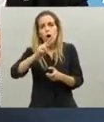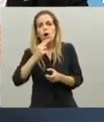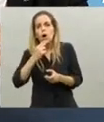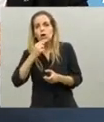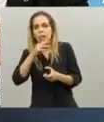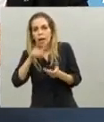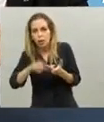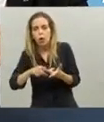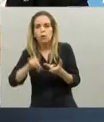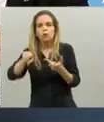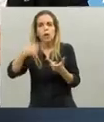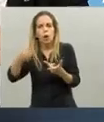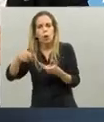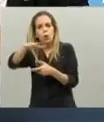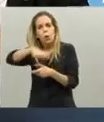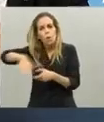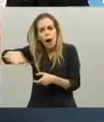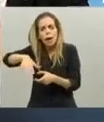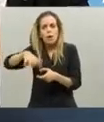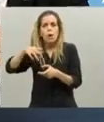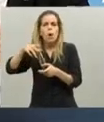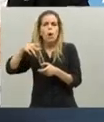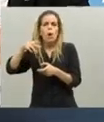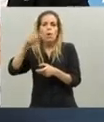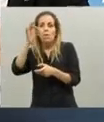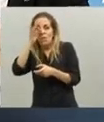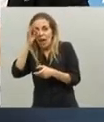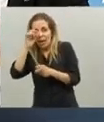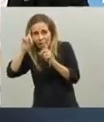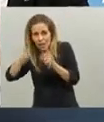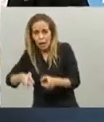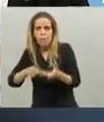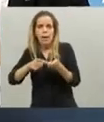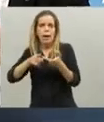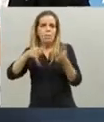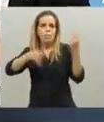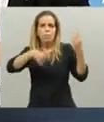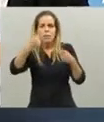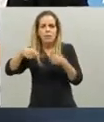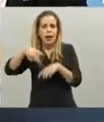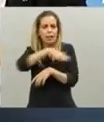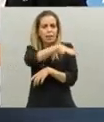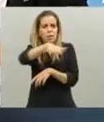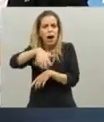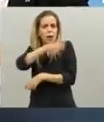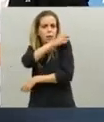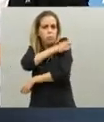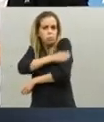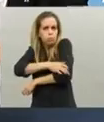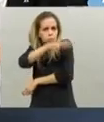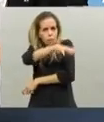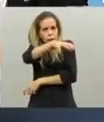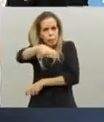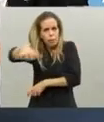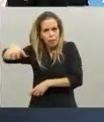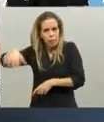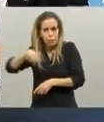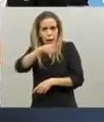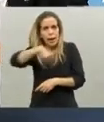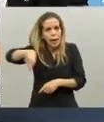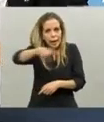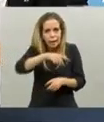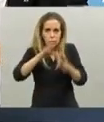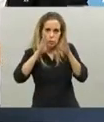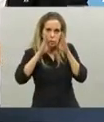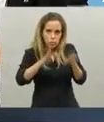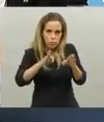empezamos a trabajar esta semana también en el barrio 20, en Ciudad Oculta, prácticamente en todos los principales barrios vulnerables de la ciudad.